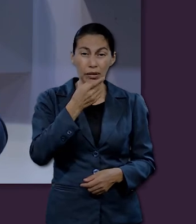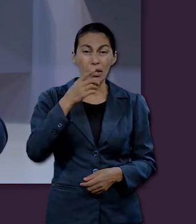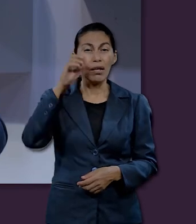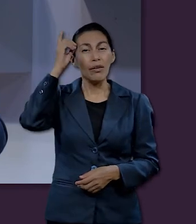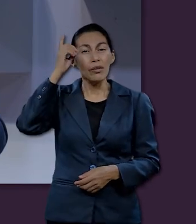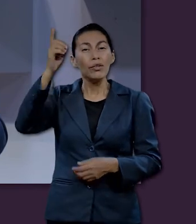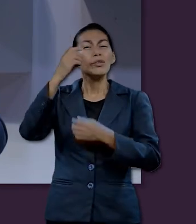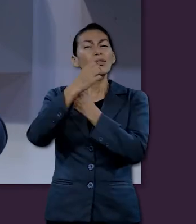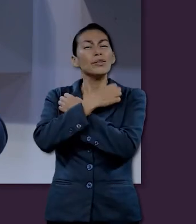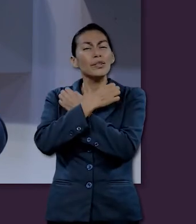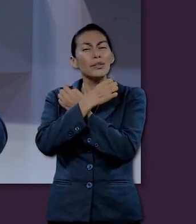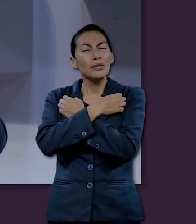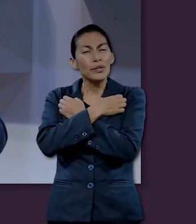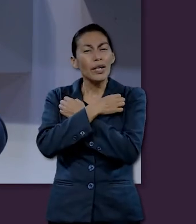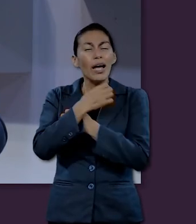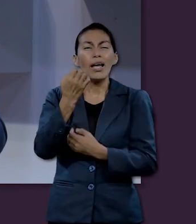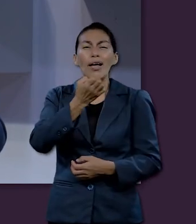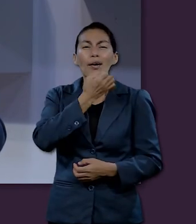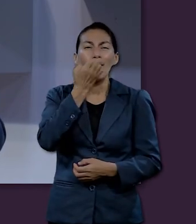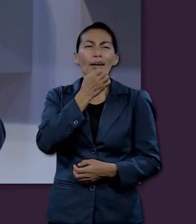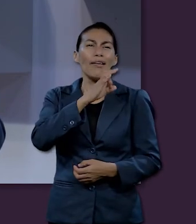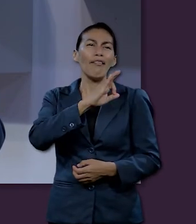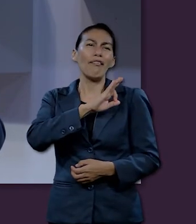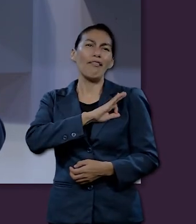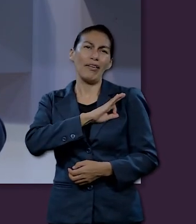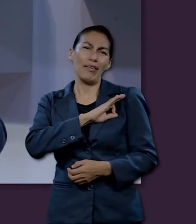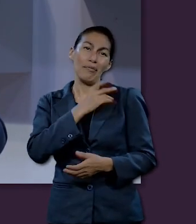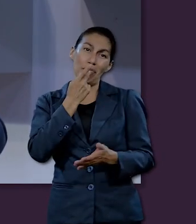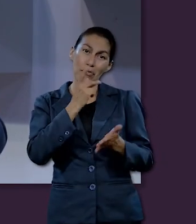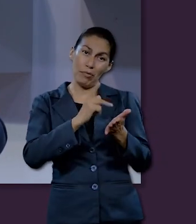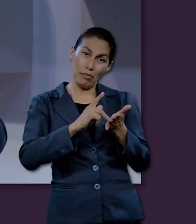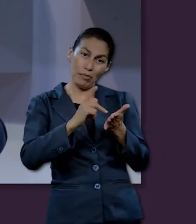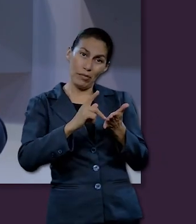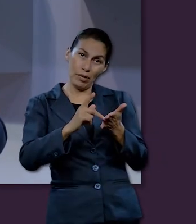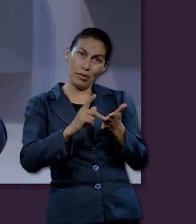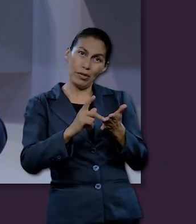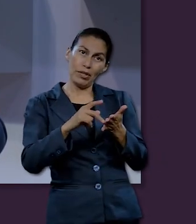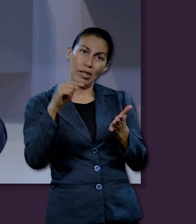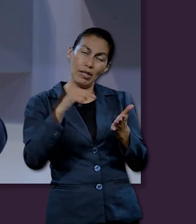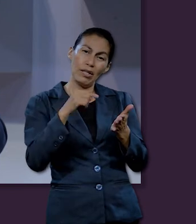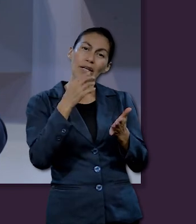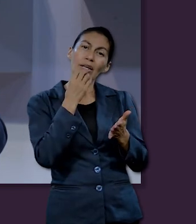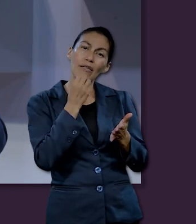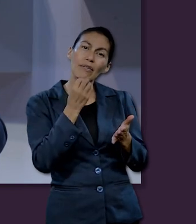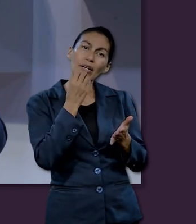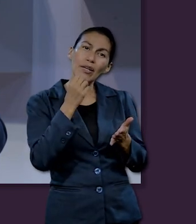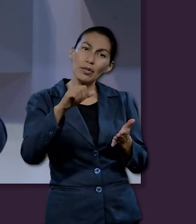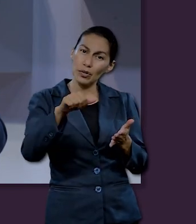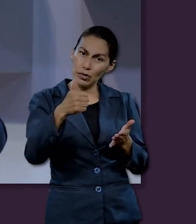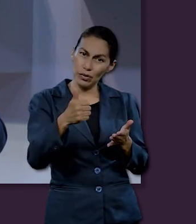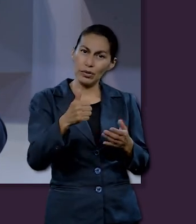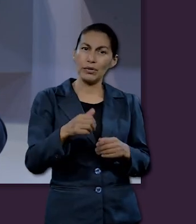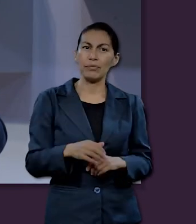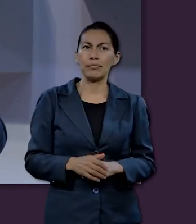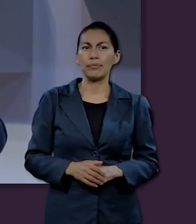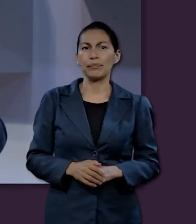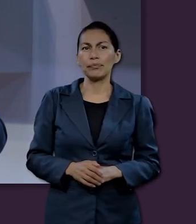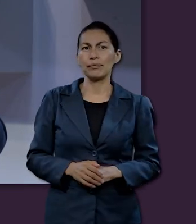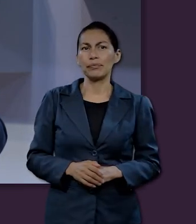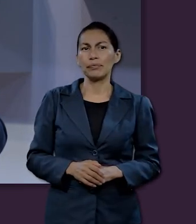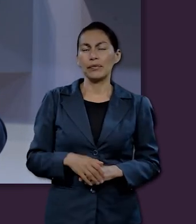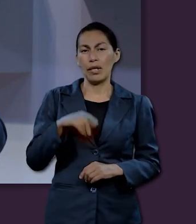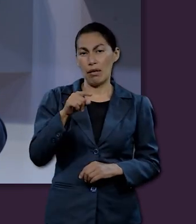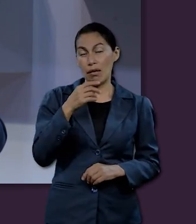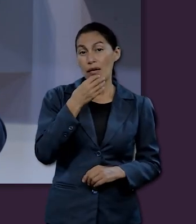escuela de la fe, que Pablo describe también en Hebreos 11. Y entonces en Hebreos